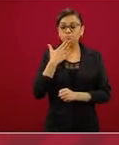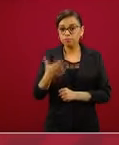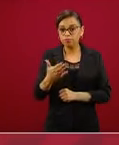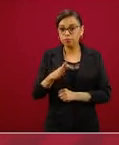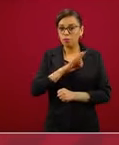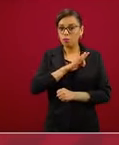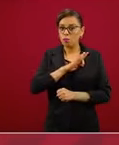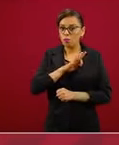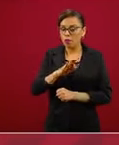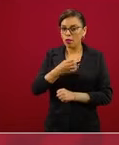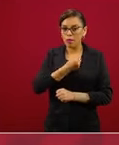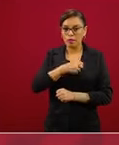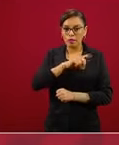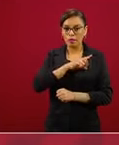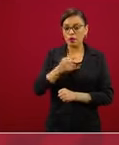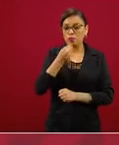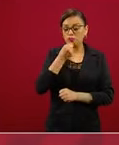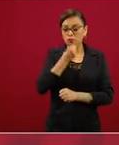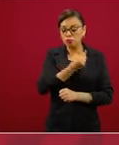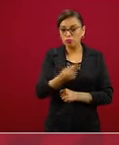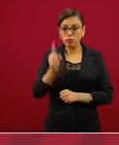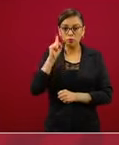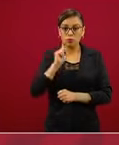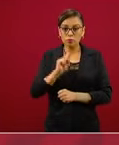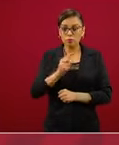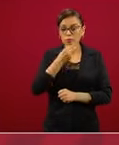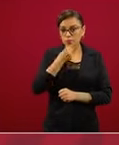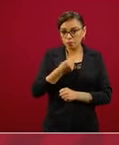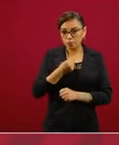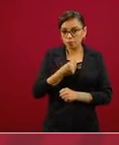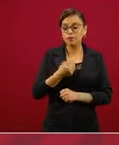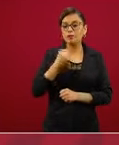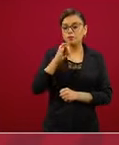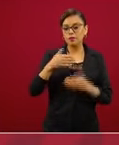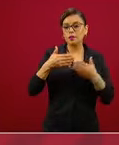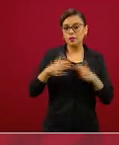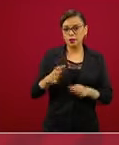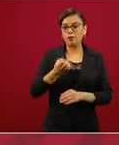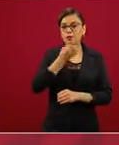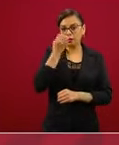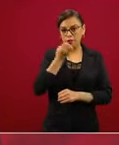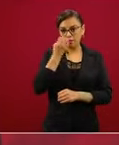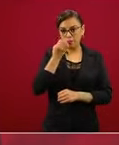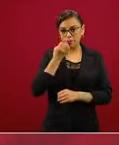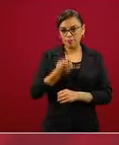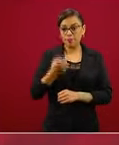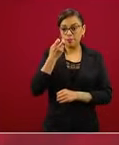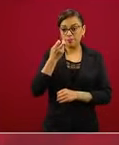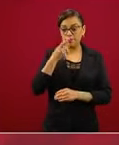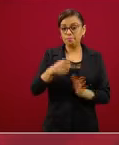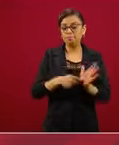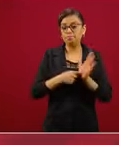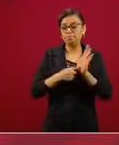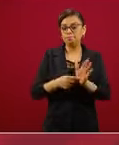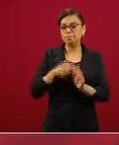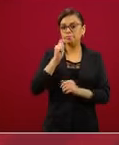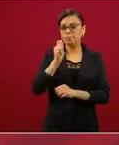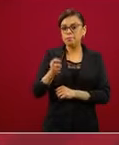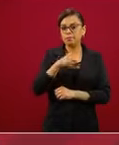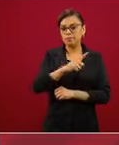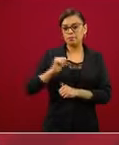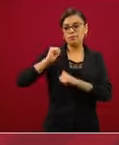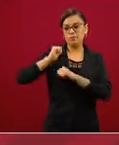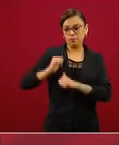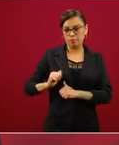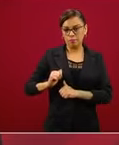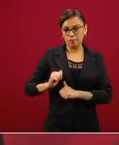y la comunidad escolar. Y esto nos lo indica la autoridad sanitaria, sólo abriremos con semáforo